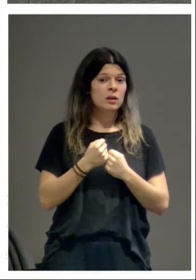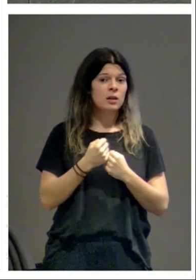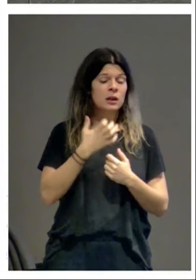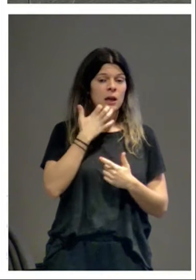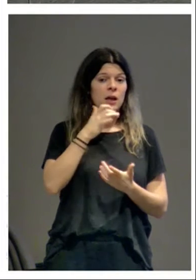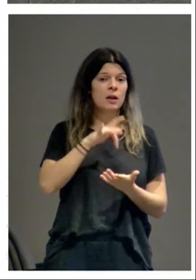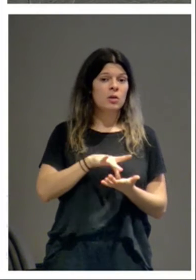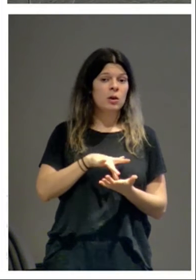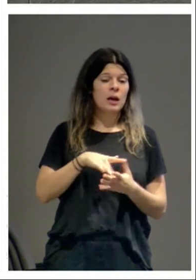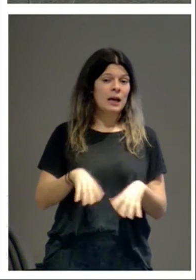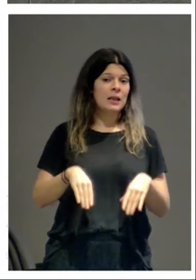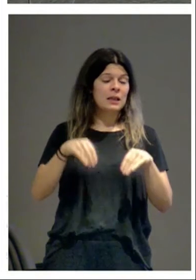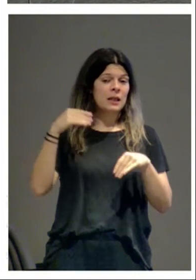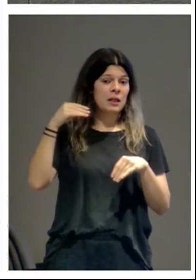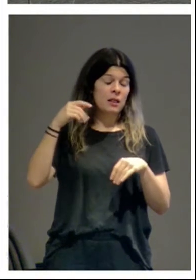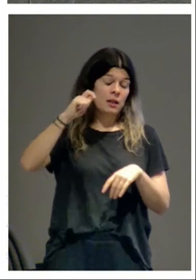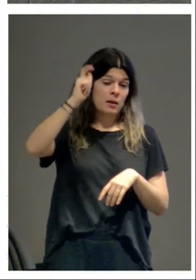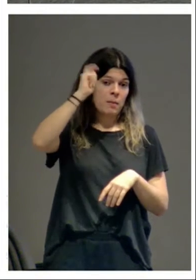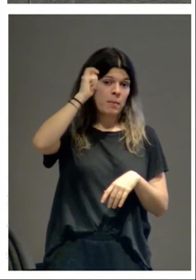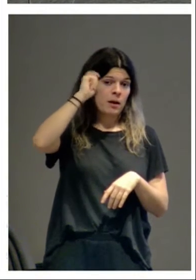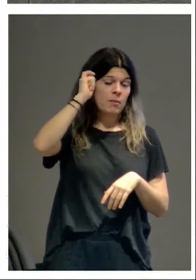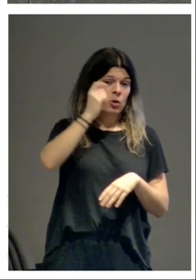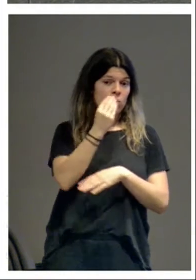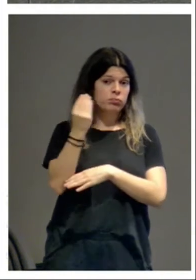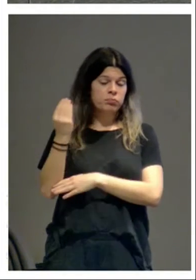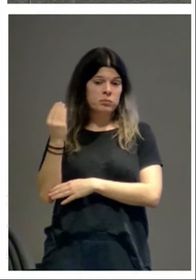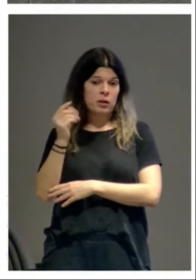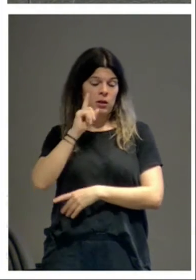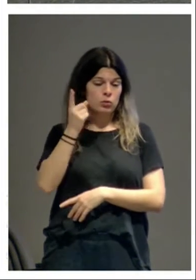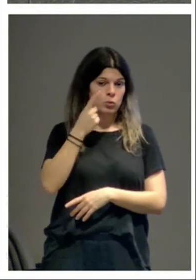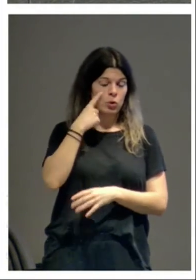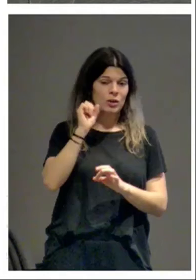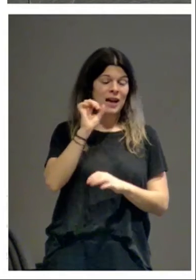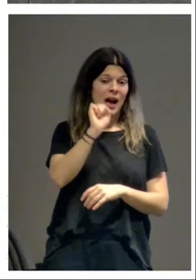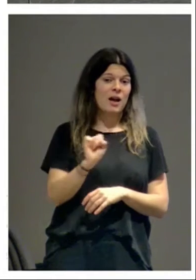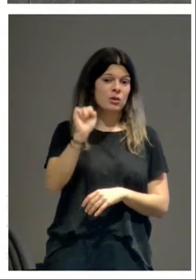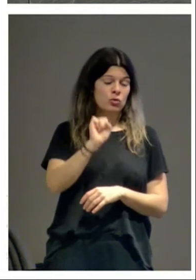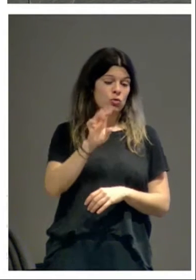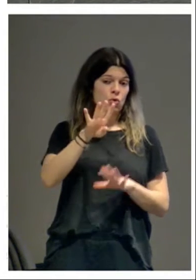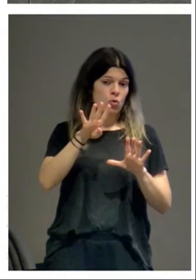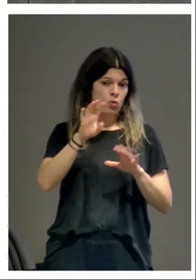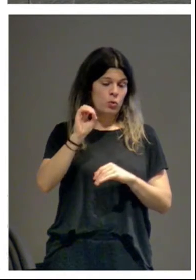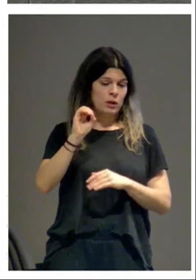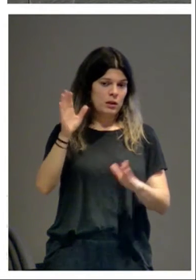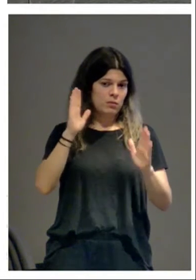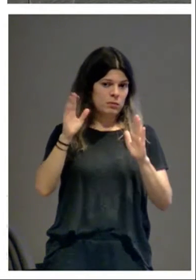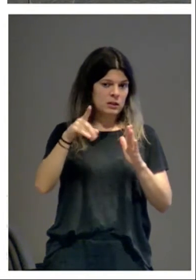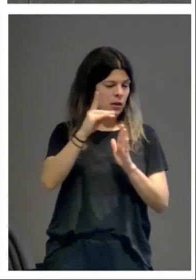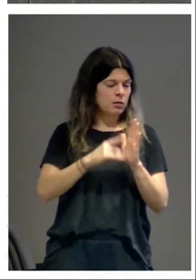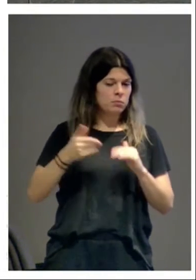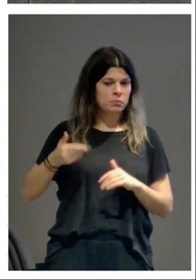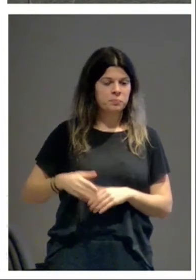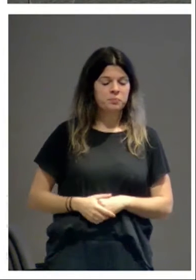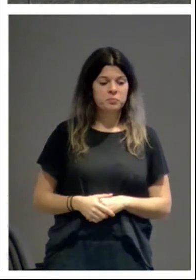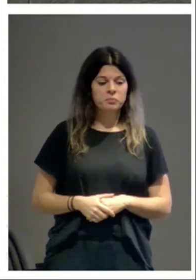cimentación de la Catedral de Pamplona en la excavación de los años 90. Eso fue un dato importantísimo